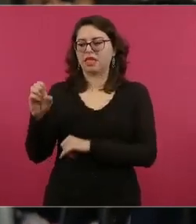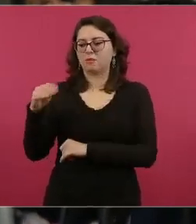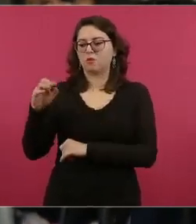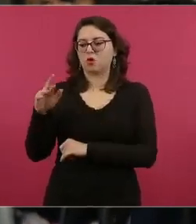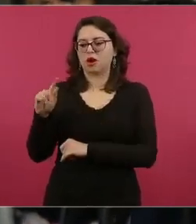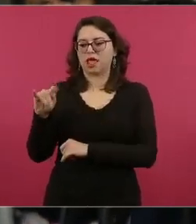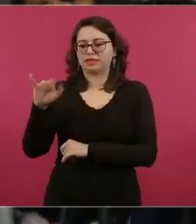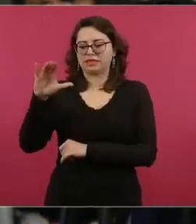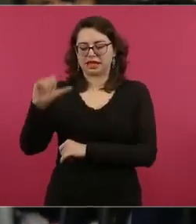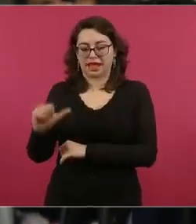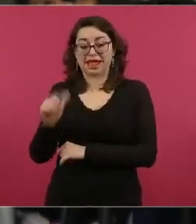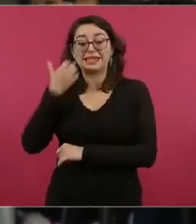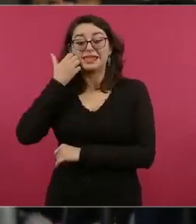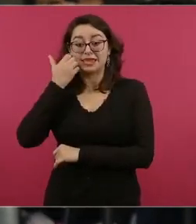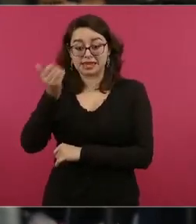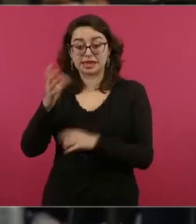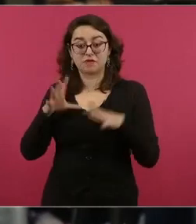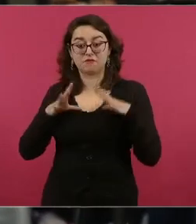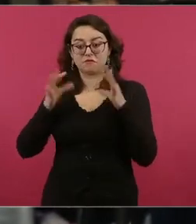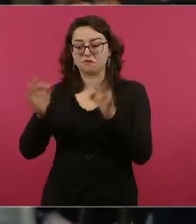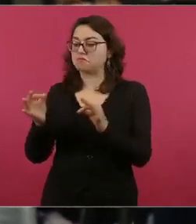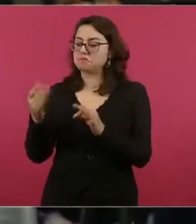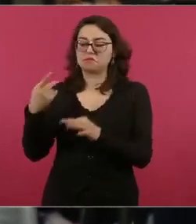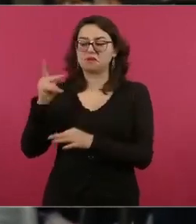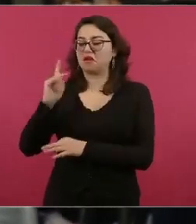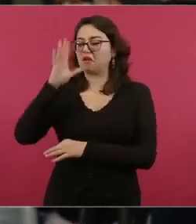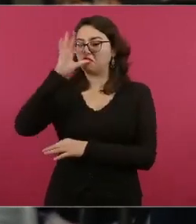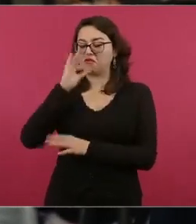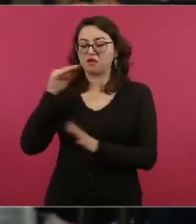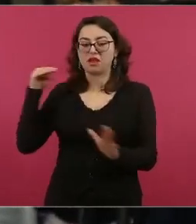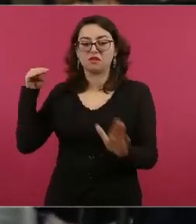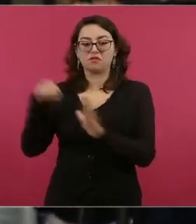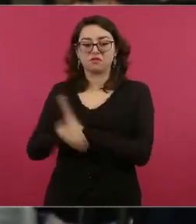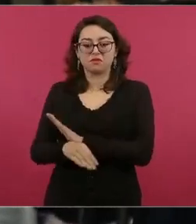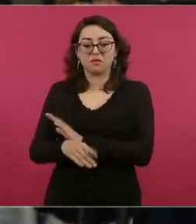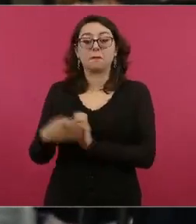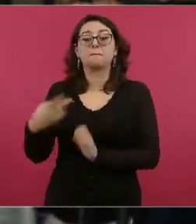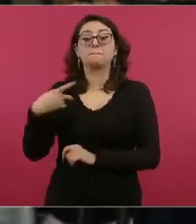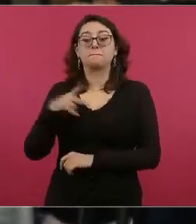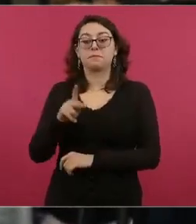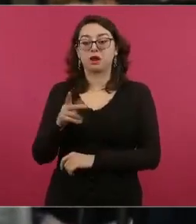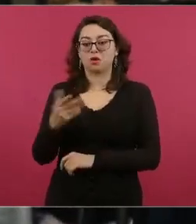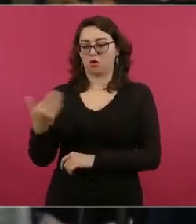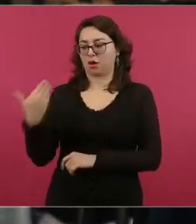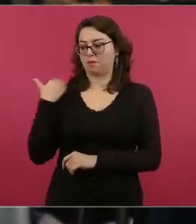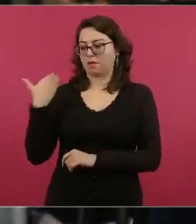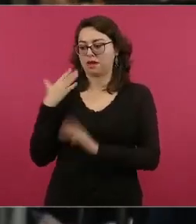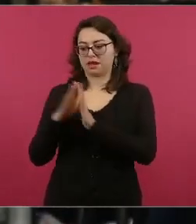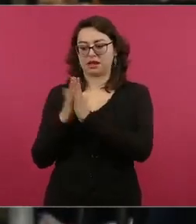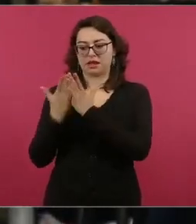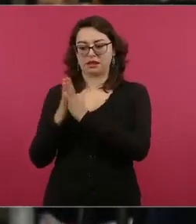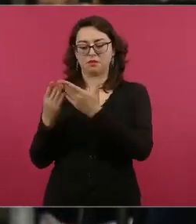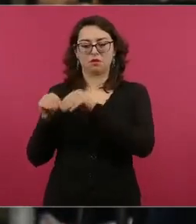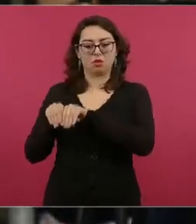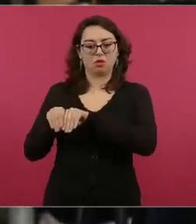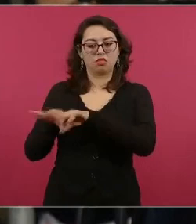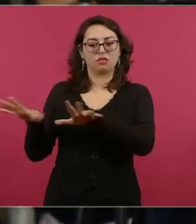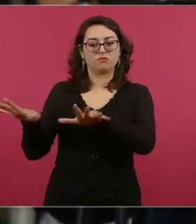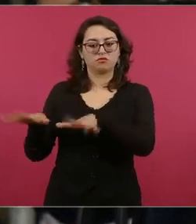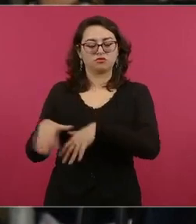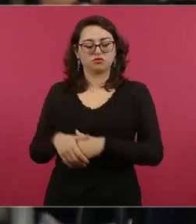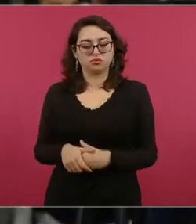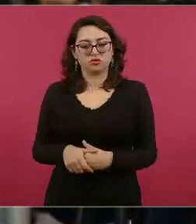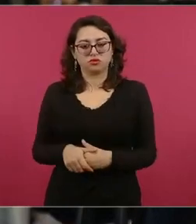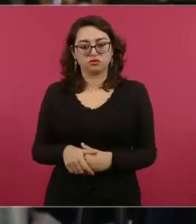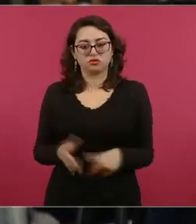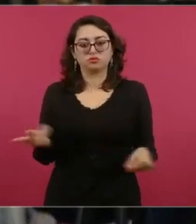final de cuentas no prosperó, pero él pues confiesa todo esto en uno de sus libros. ¿Usted cree que detrás de